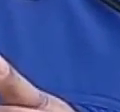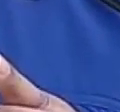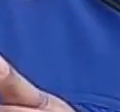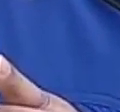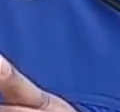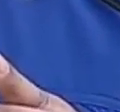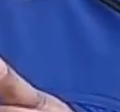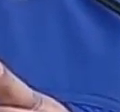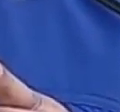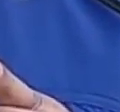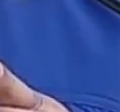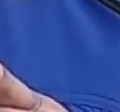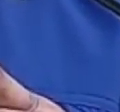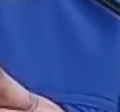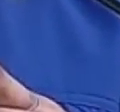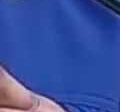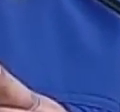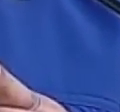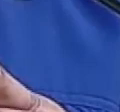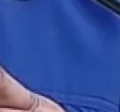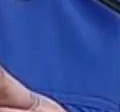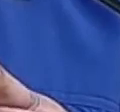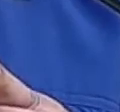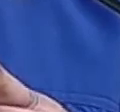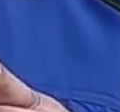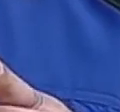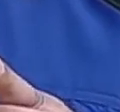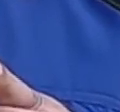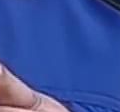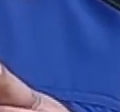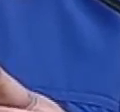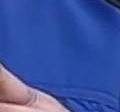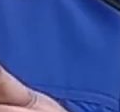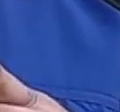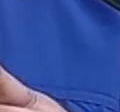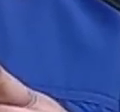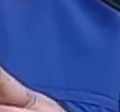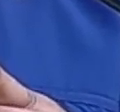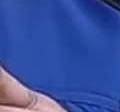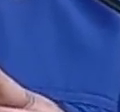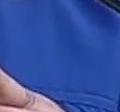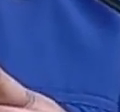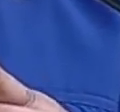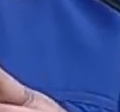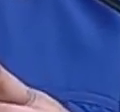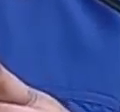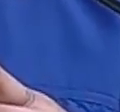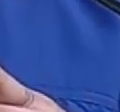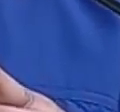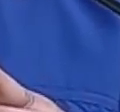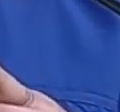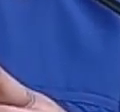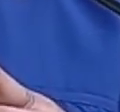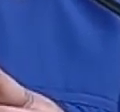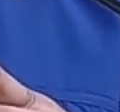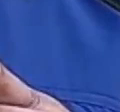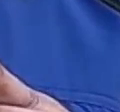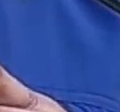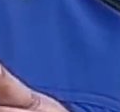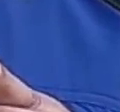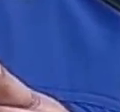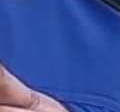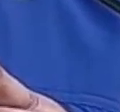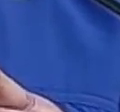llueva, trueno, relampaguee, nuestra meta es hacia la prosperidad económica, hacia la